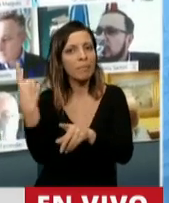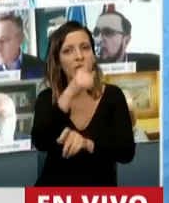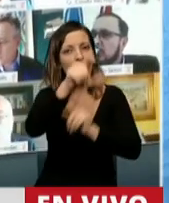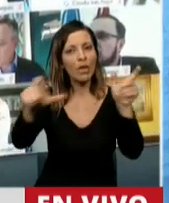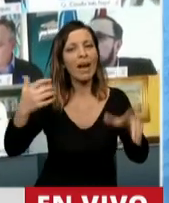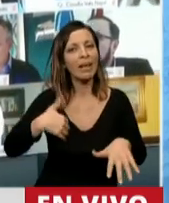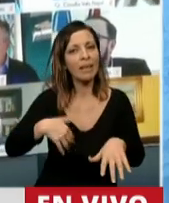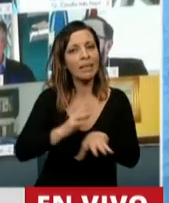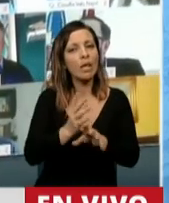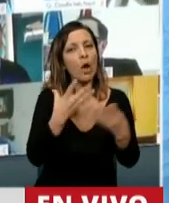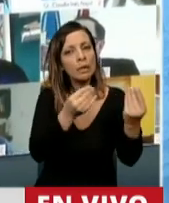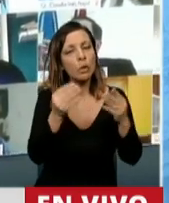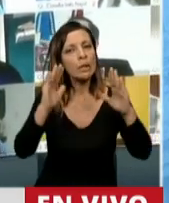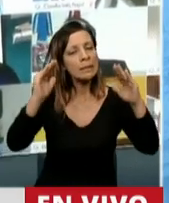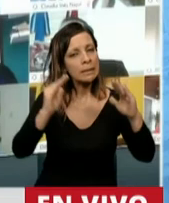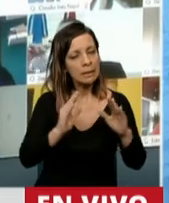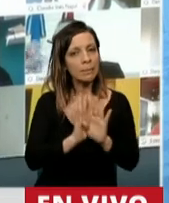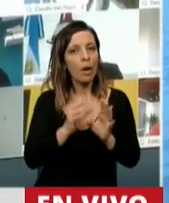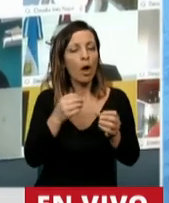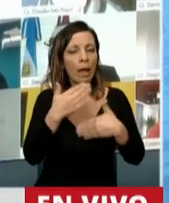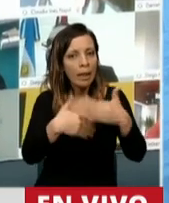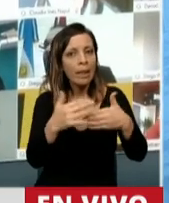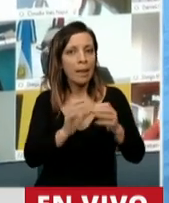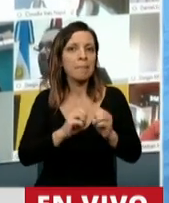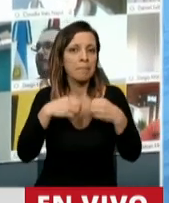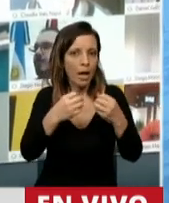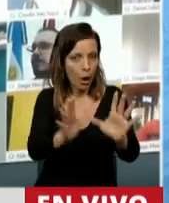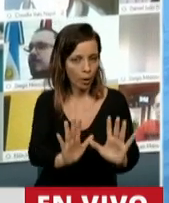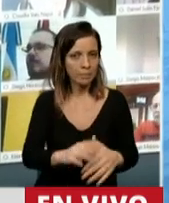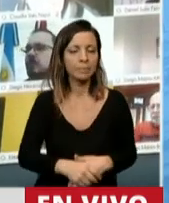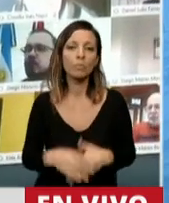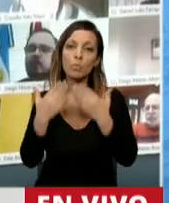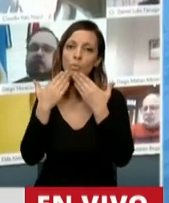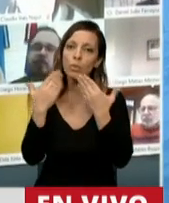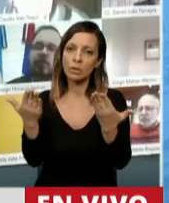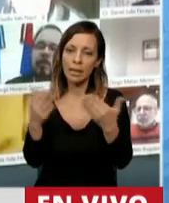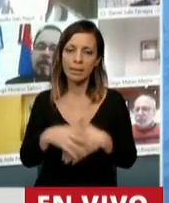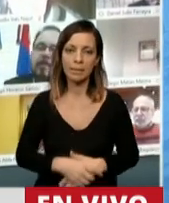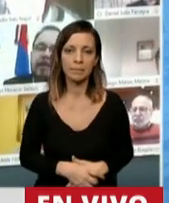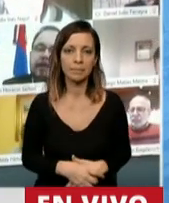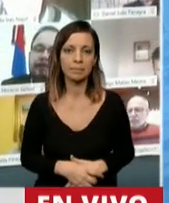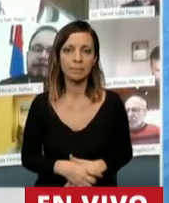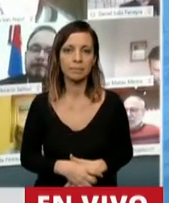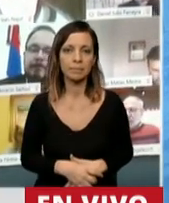argentinos a pesar de esta pandemia de la mejor manera posible. Muchísimas gracias por la palabra.